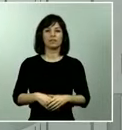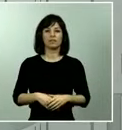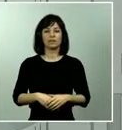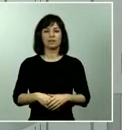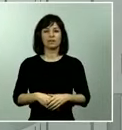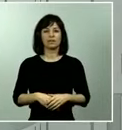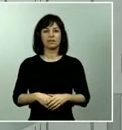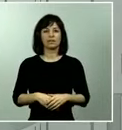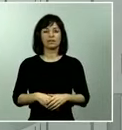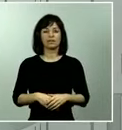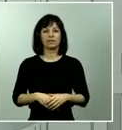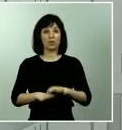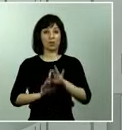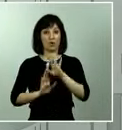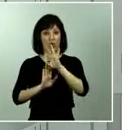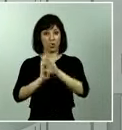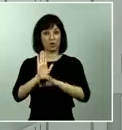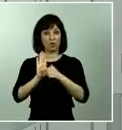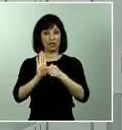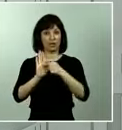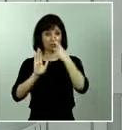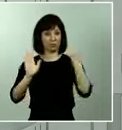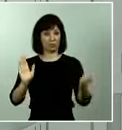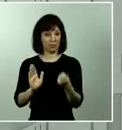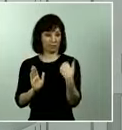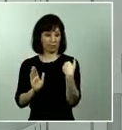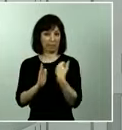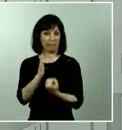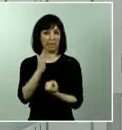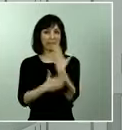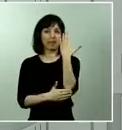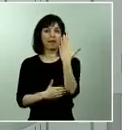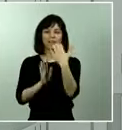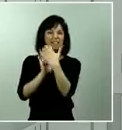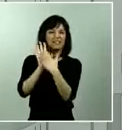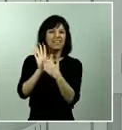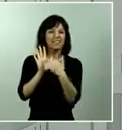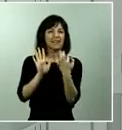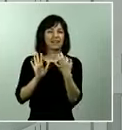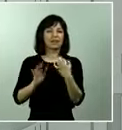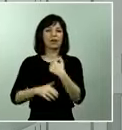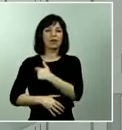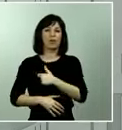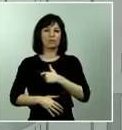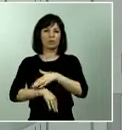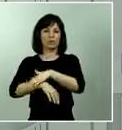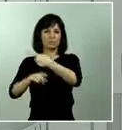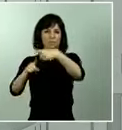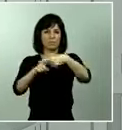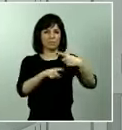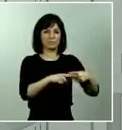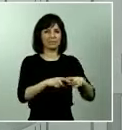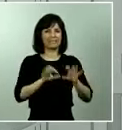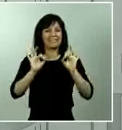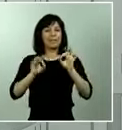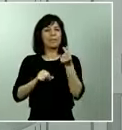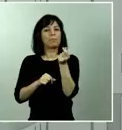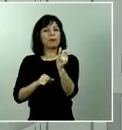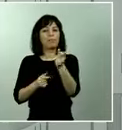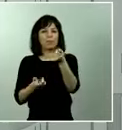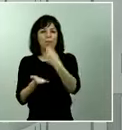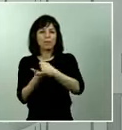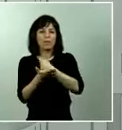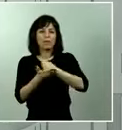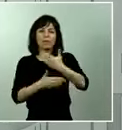que ha sido publicada esta mañana establece que la Comisión Interministerial de Precios y de Medicamentos, en un plazo máximo de